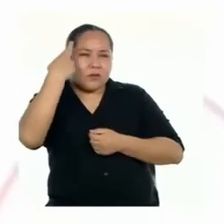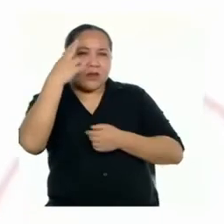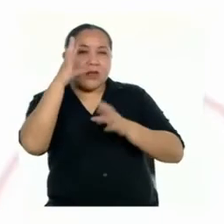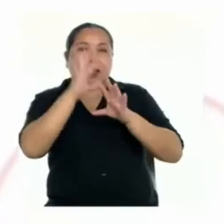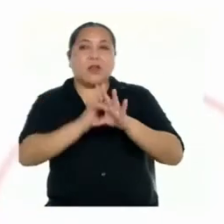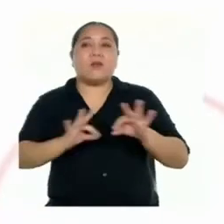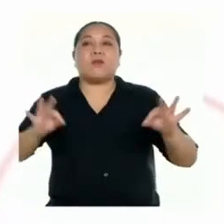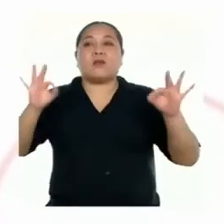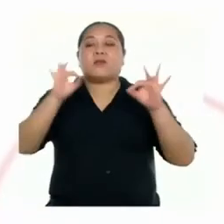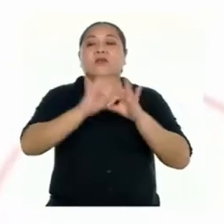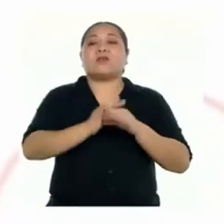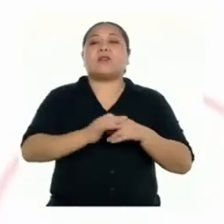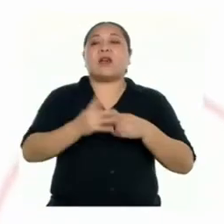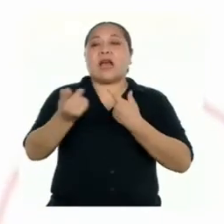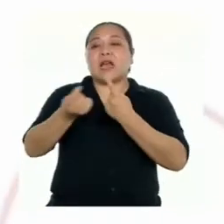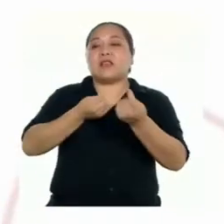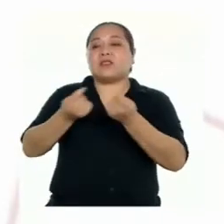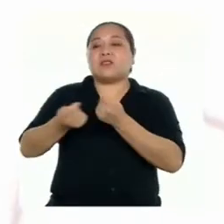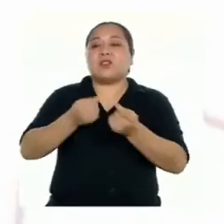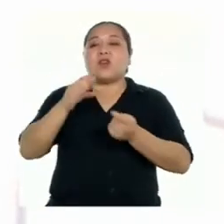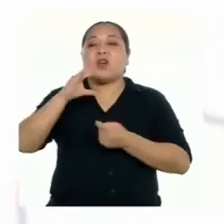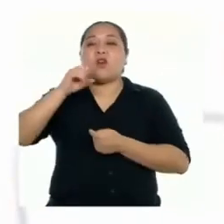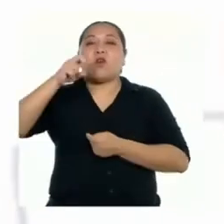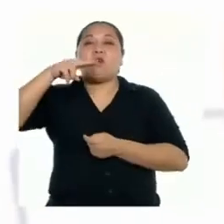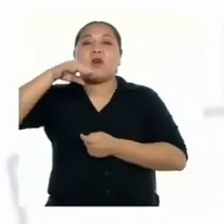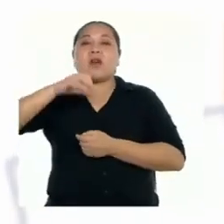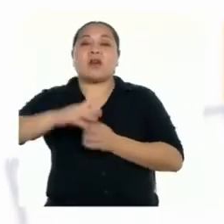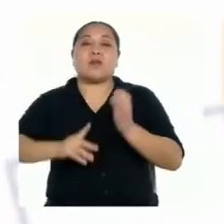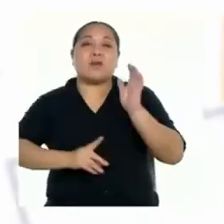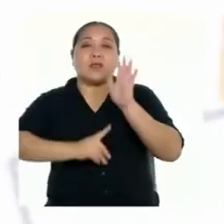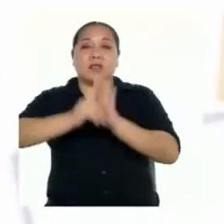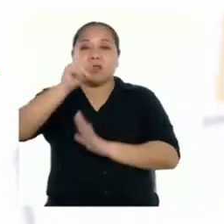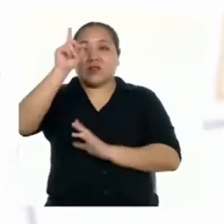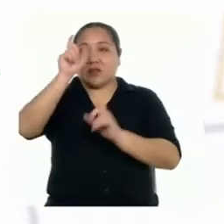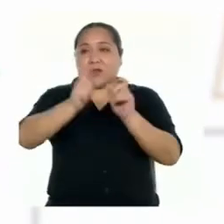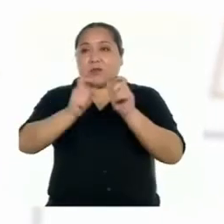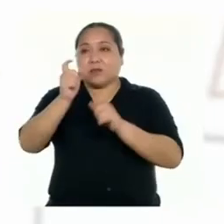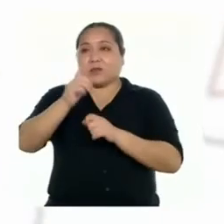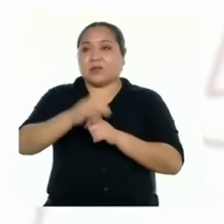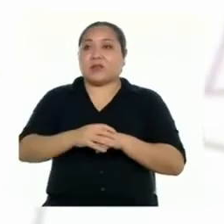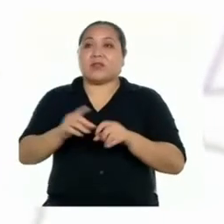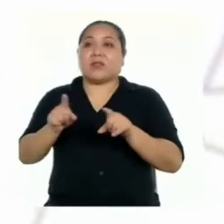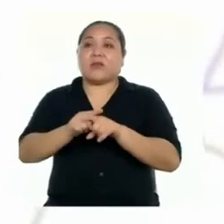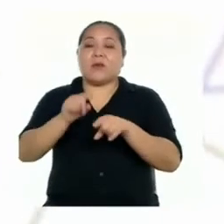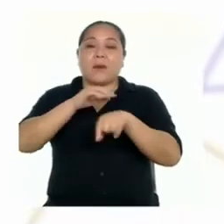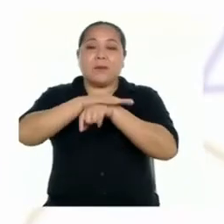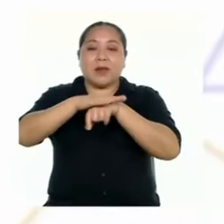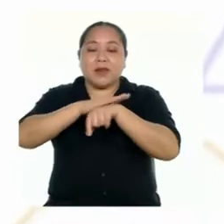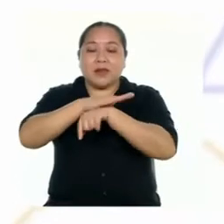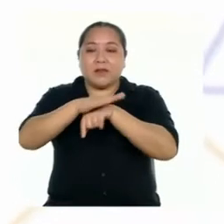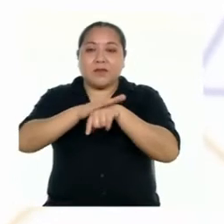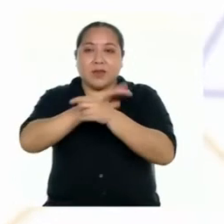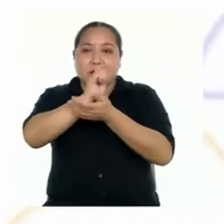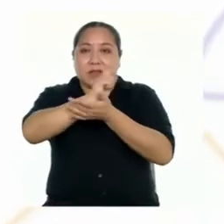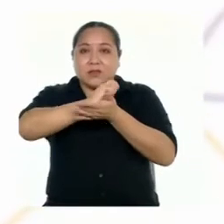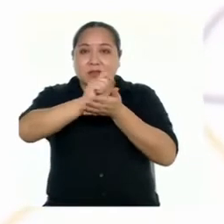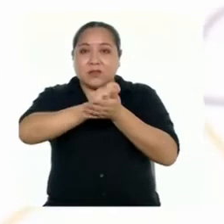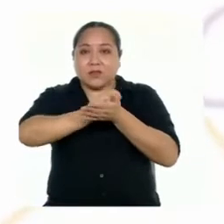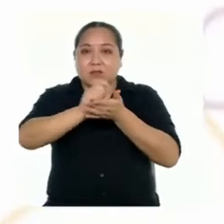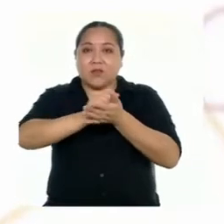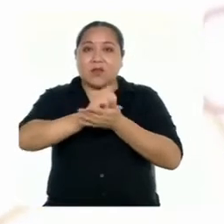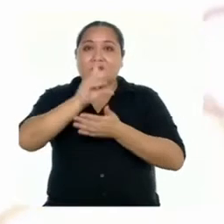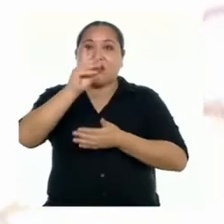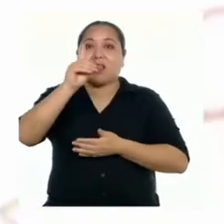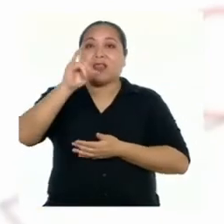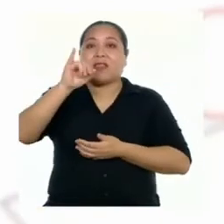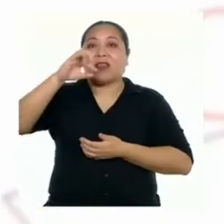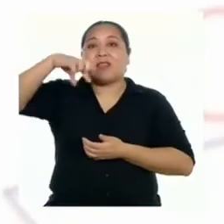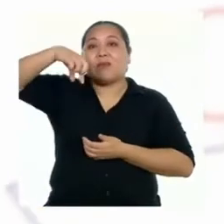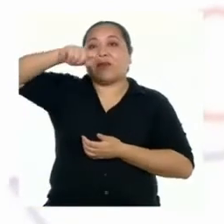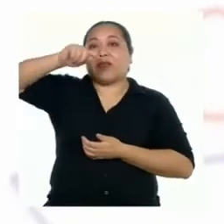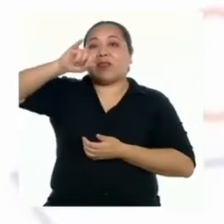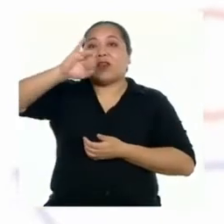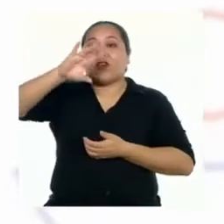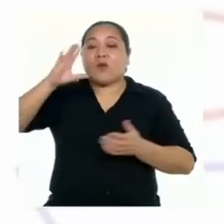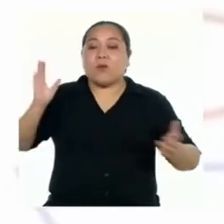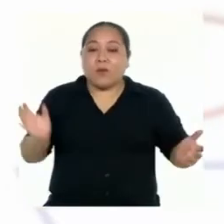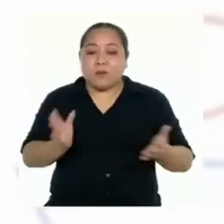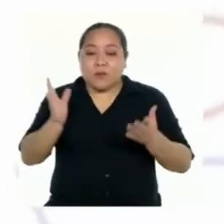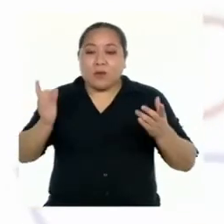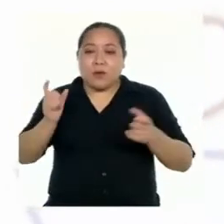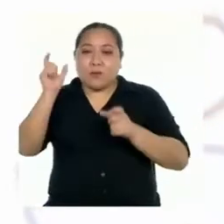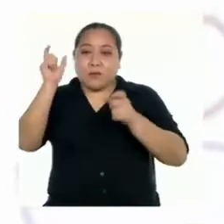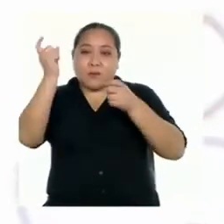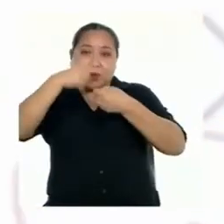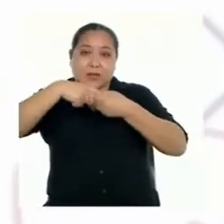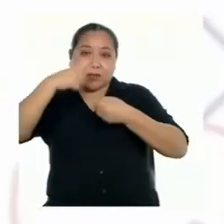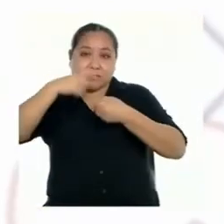sobre la importancia de la gestión de las cuencas para el desarrollo humano. Además, planificamos y escribimos un díptico para promover la participación de la